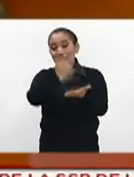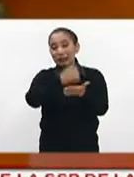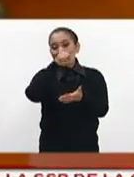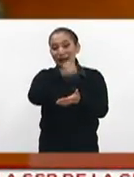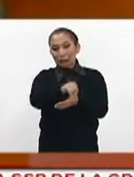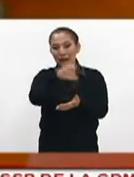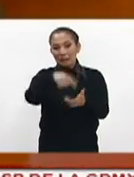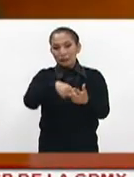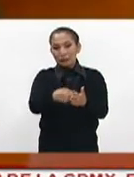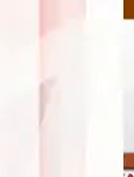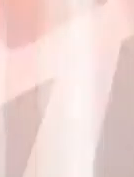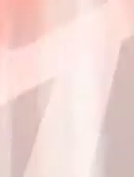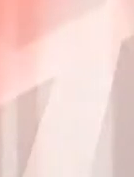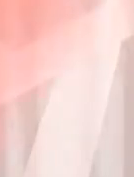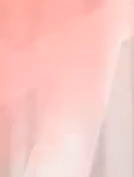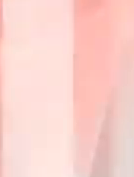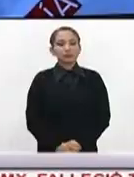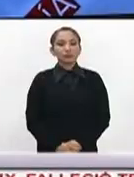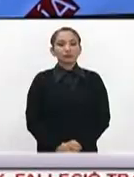su entrada en vigor.